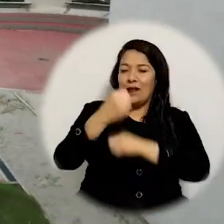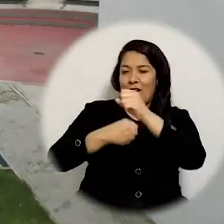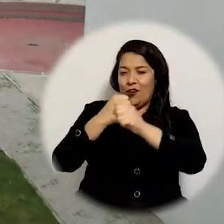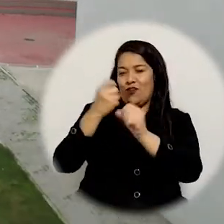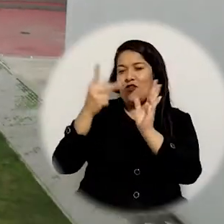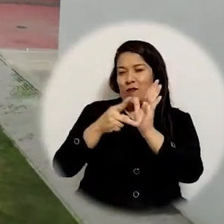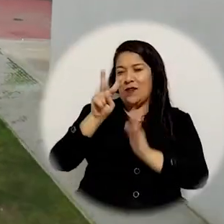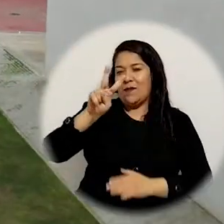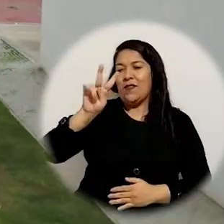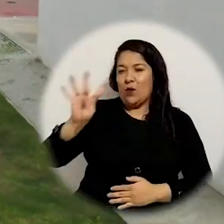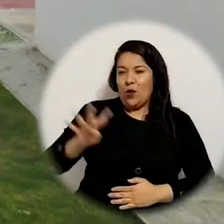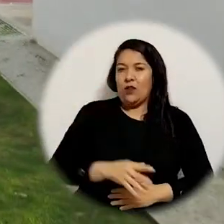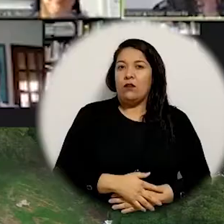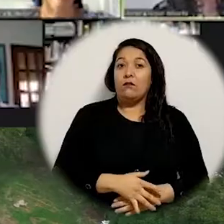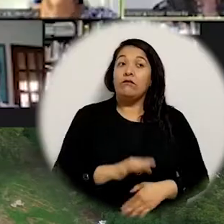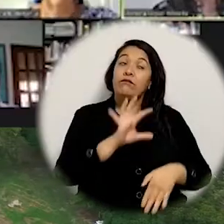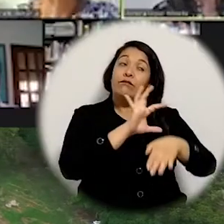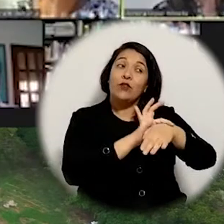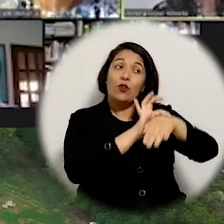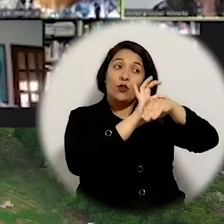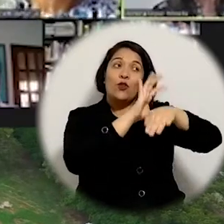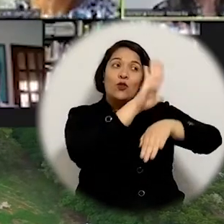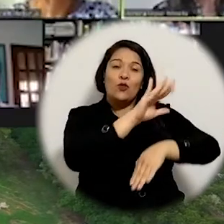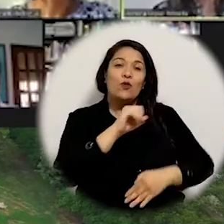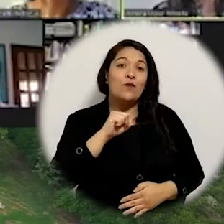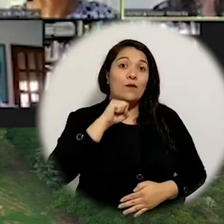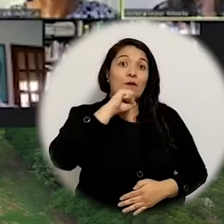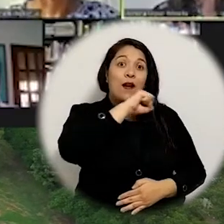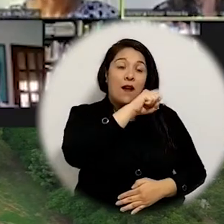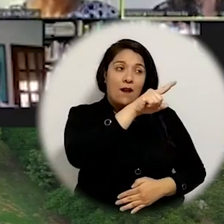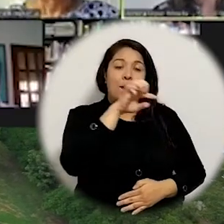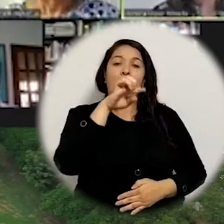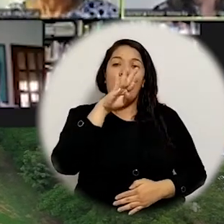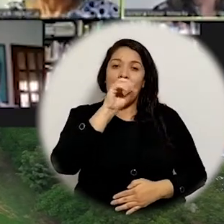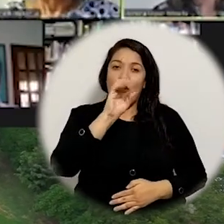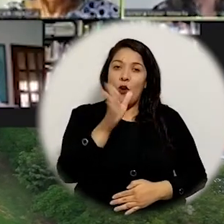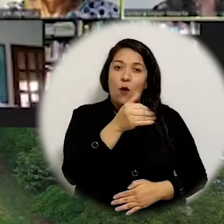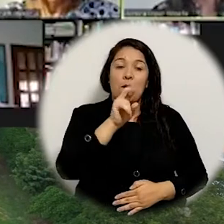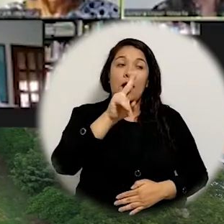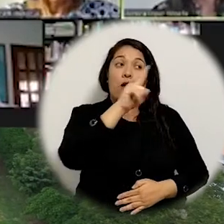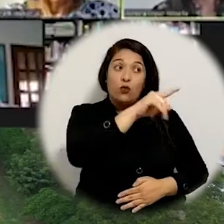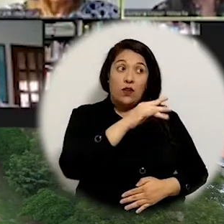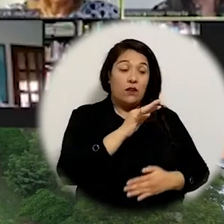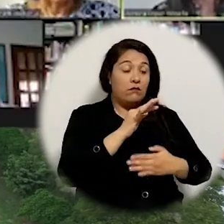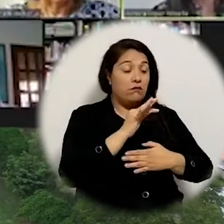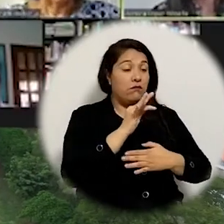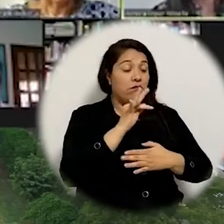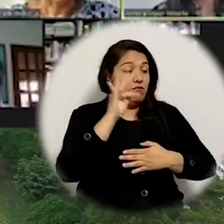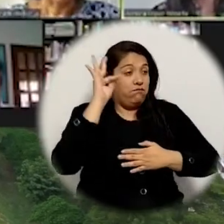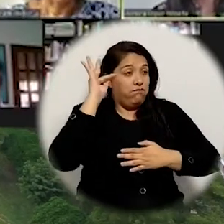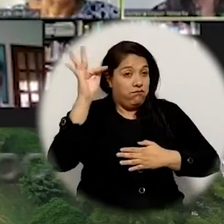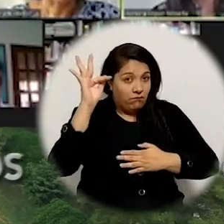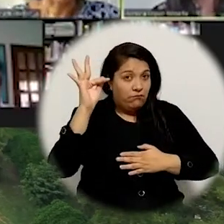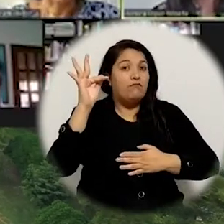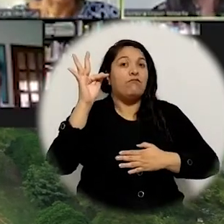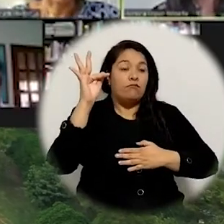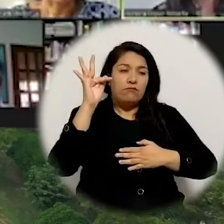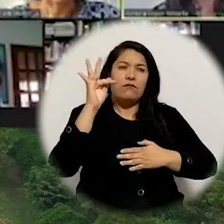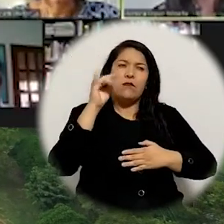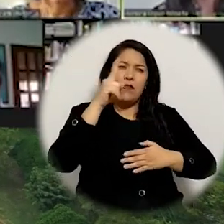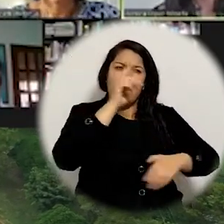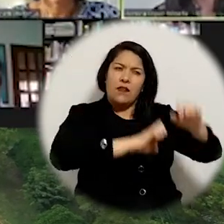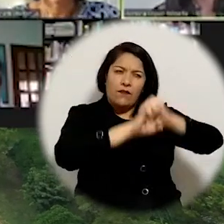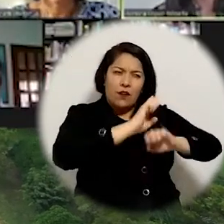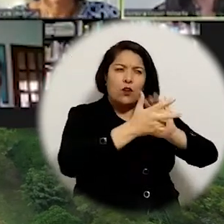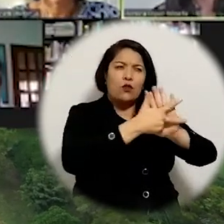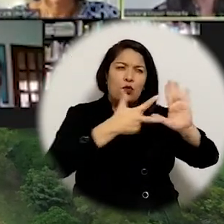noviembre de 2024 Doctor Pablo Hernán Vera Salazar, jure usted solemnemente cumplir